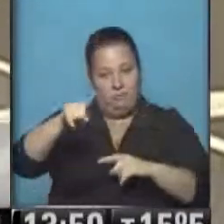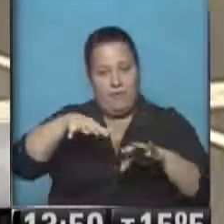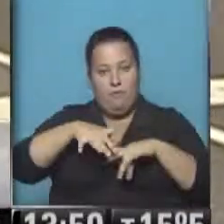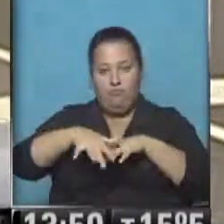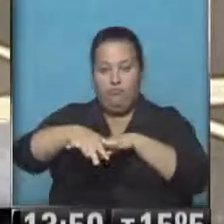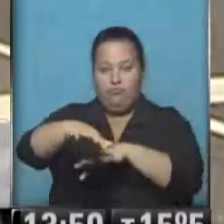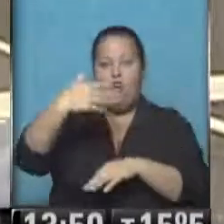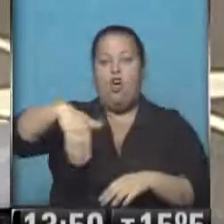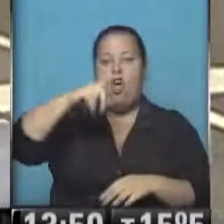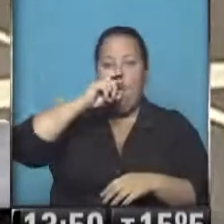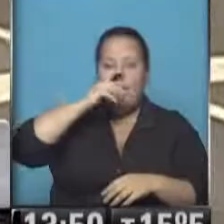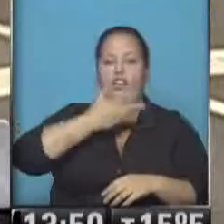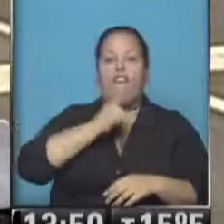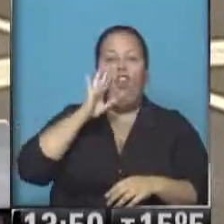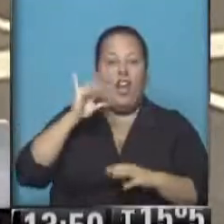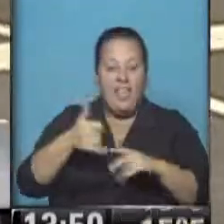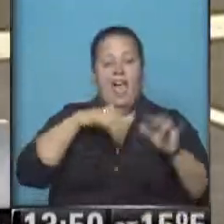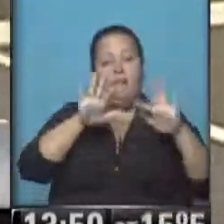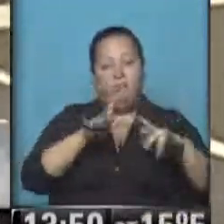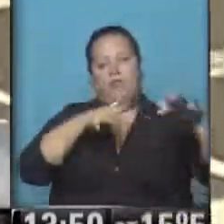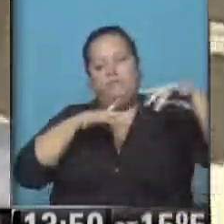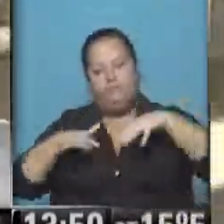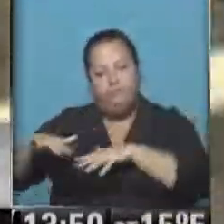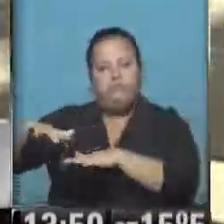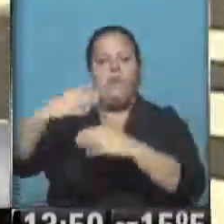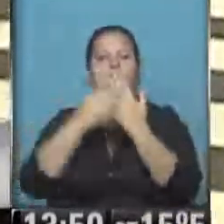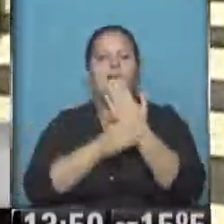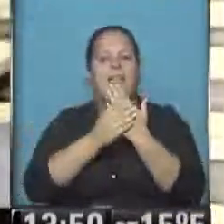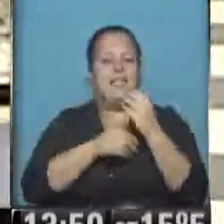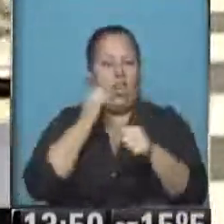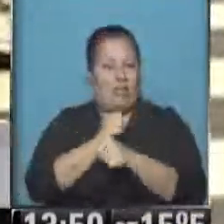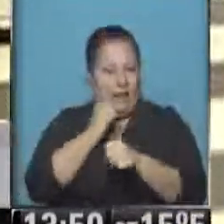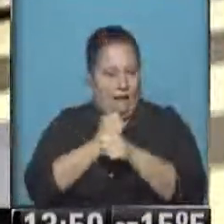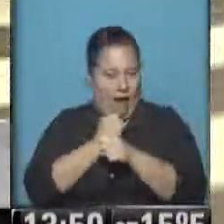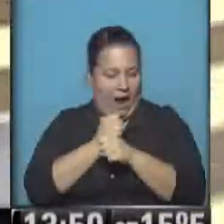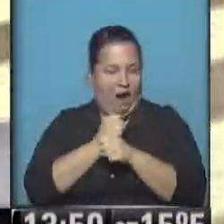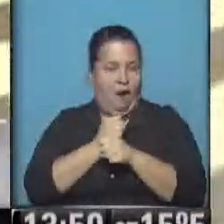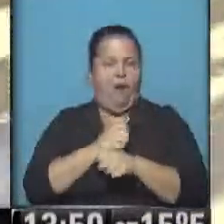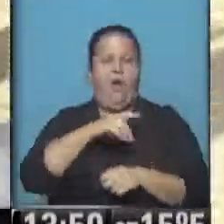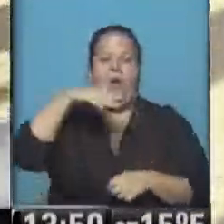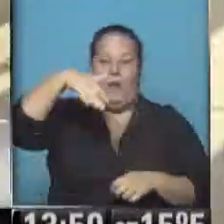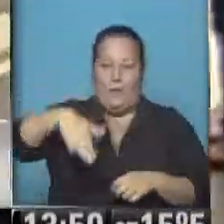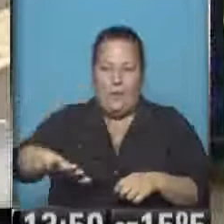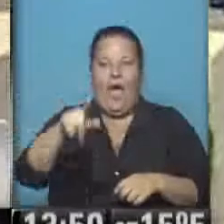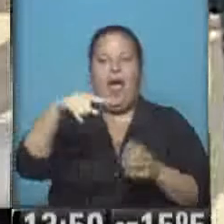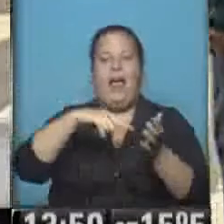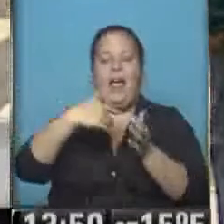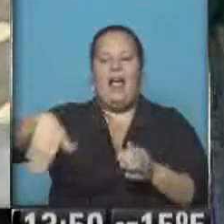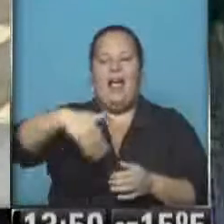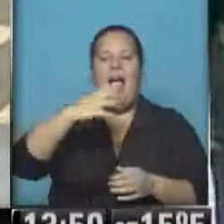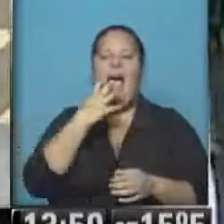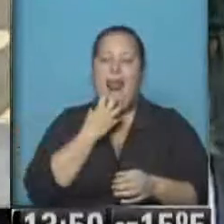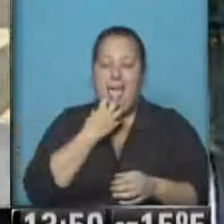arteria, avenida Corrientes y Florida, y luego marcharán hacia el Ministerio de Trabajo en el Bajo Porteño, allí en la calle